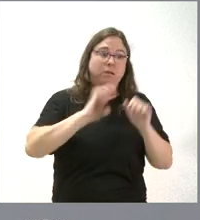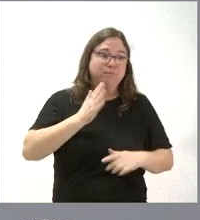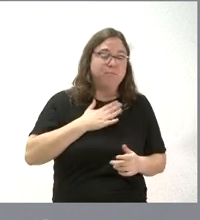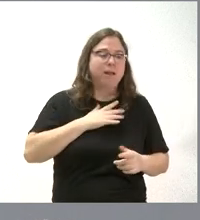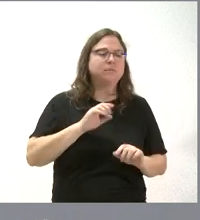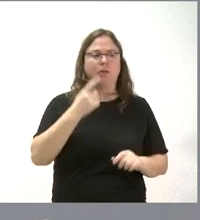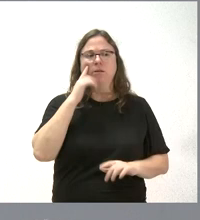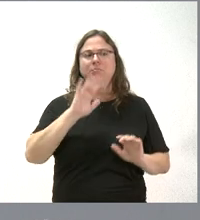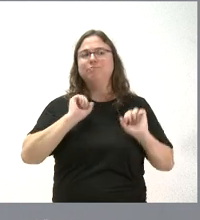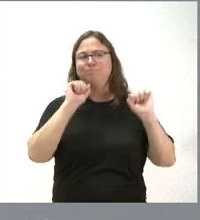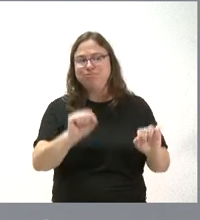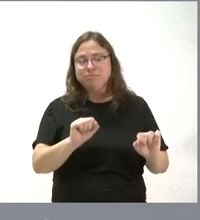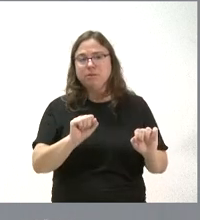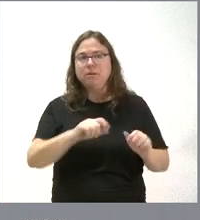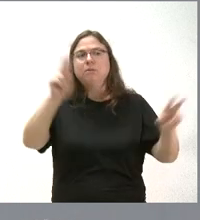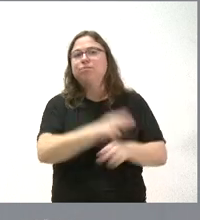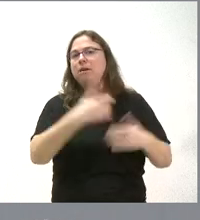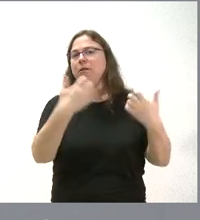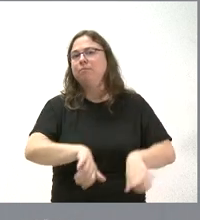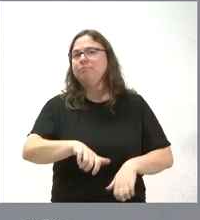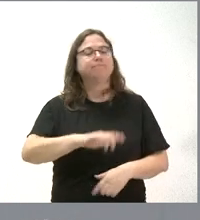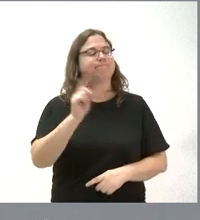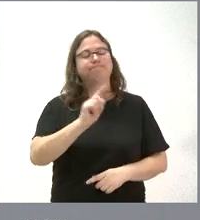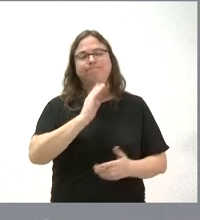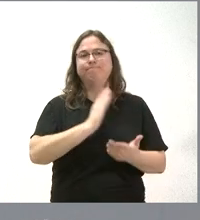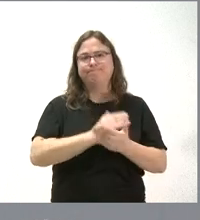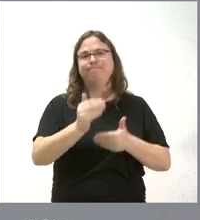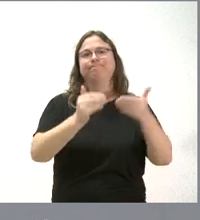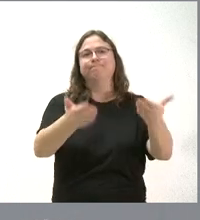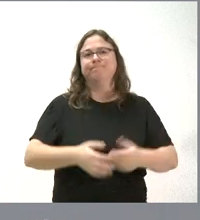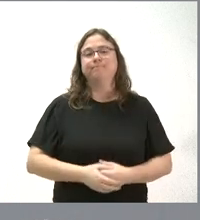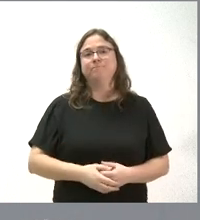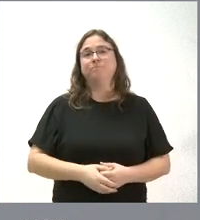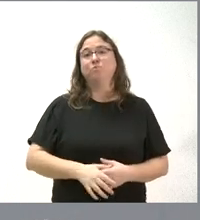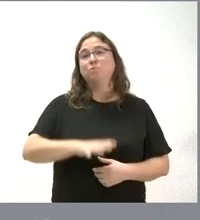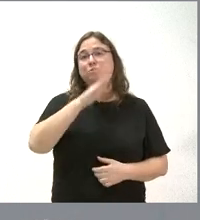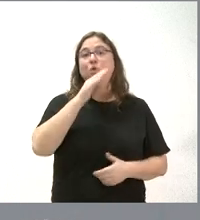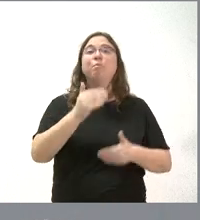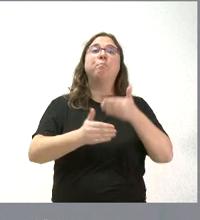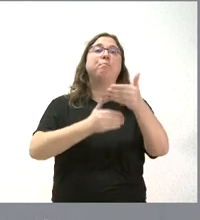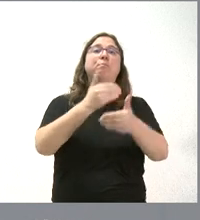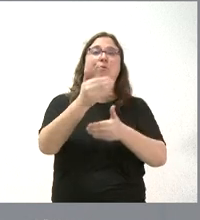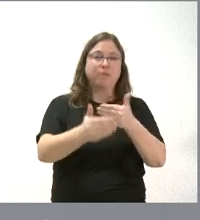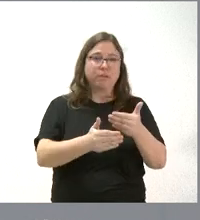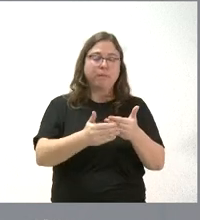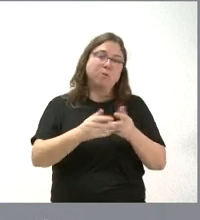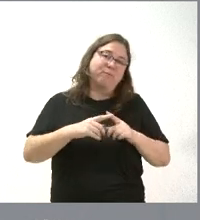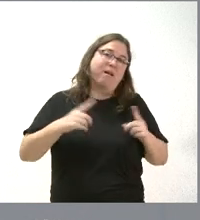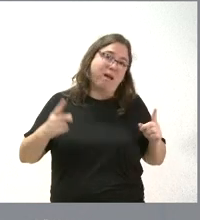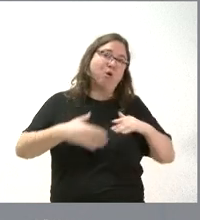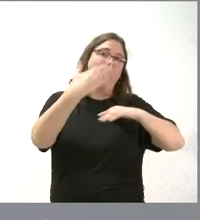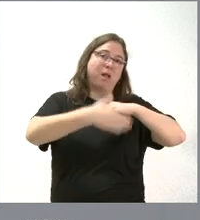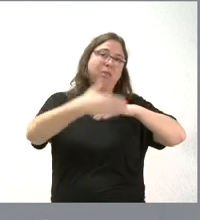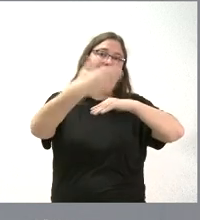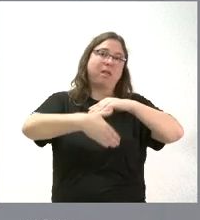lleva inmediatamente la resolución de un contrato con las penalizaciones que esto supone y lógicamente el procedimiento al resumen del contrato lleva un plazo y que